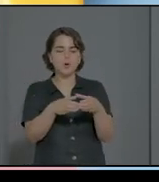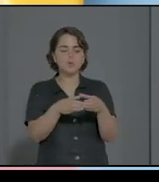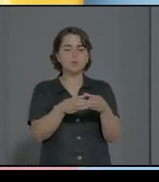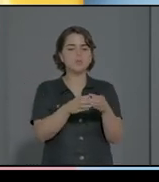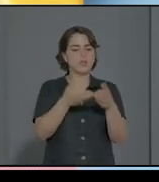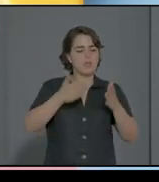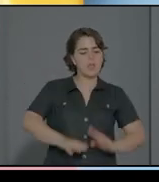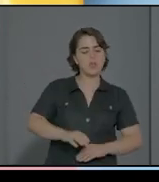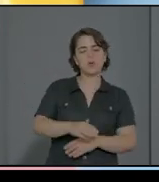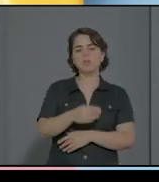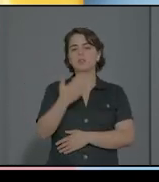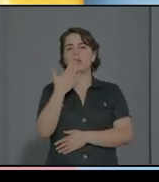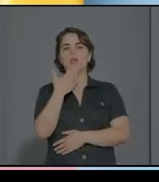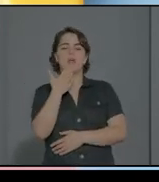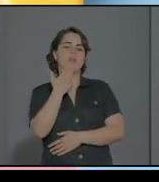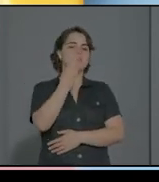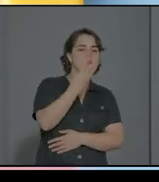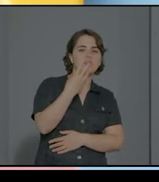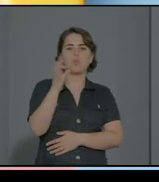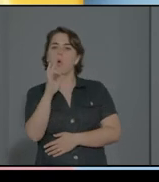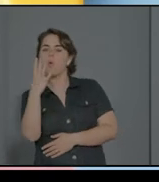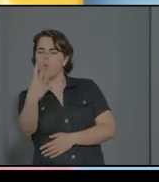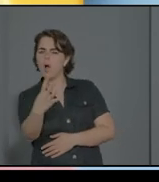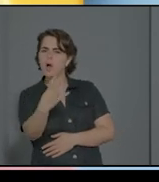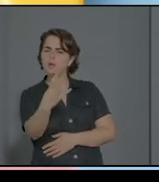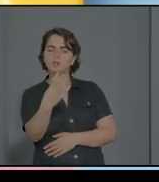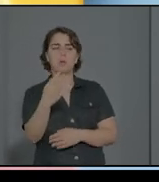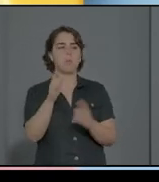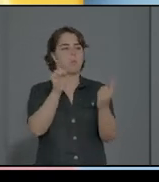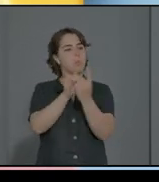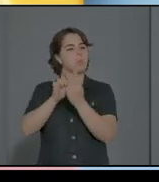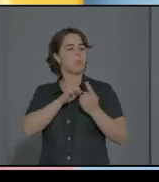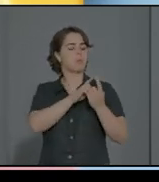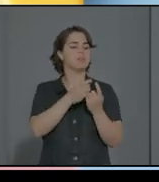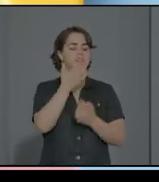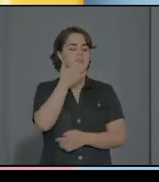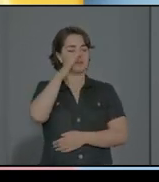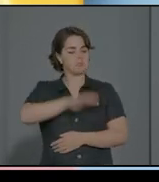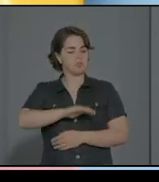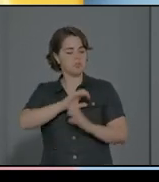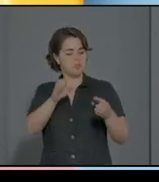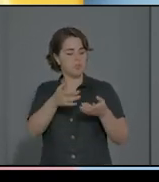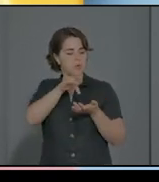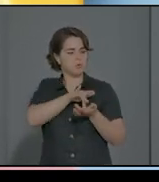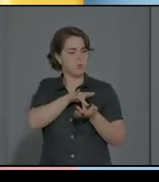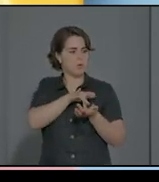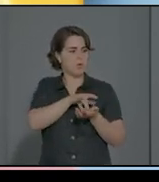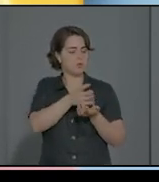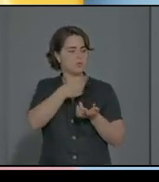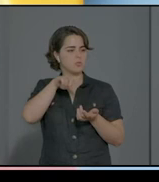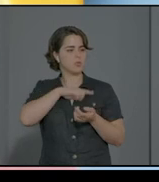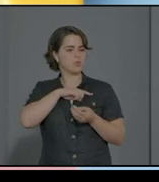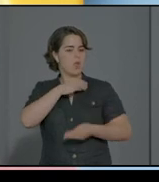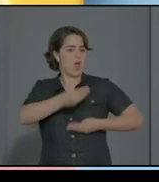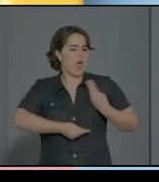y cuando los niños están ahí en grupo, nosotros como padres, ¿qué tenemos que hacer? Y por lo tanto, a veces